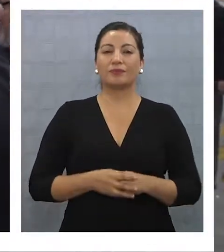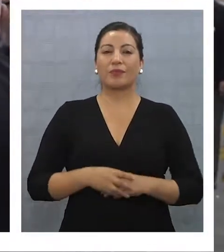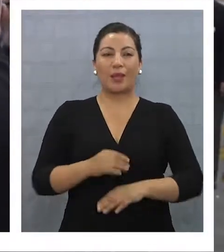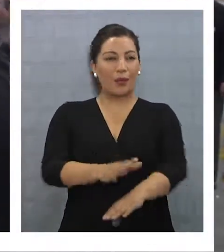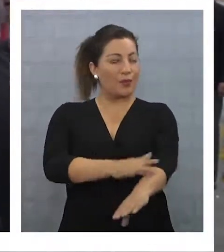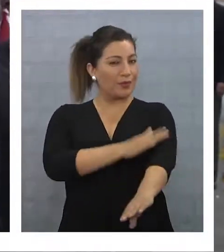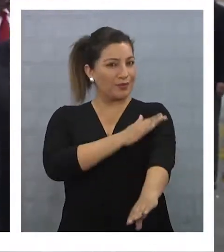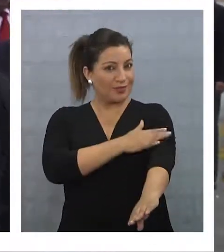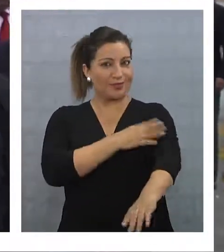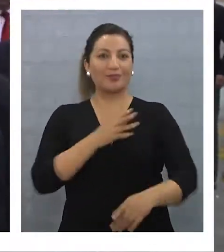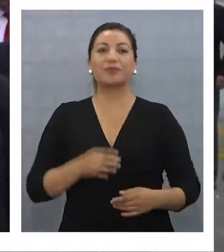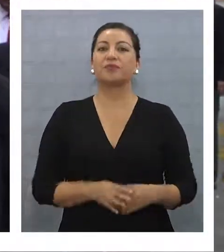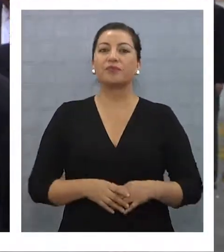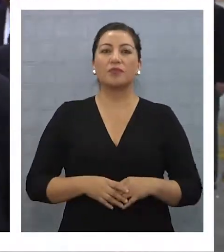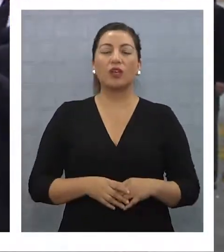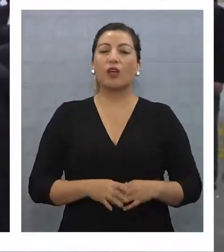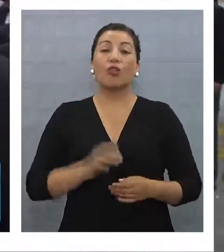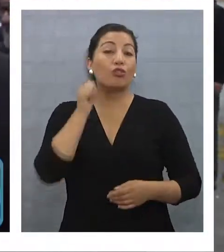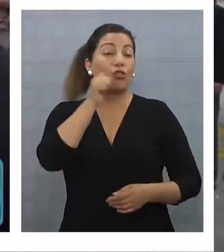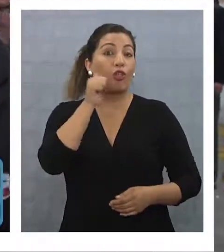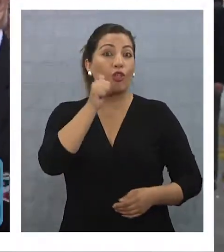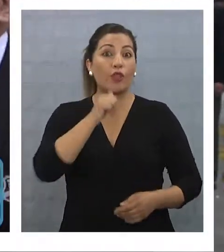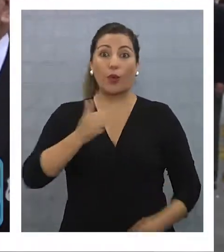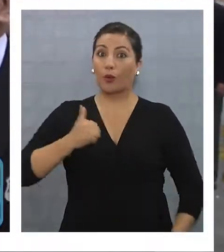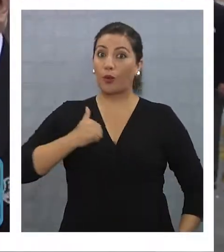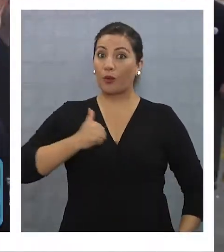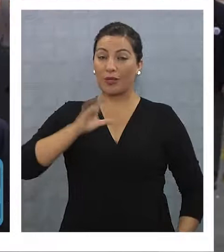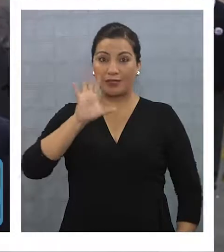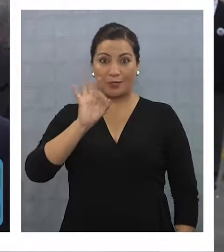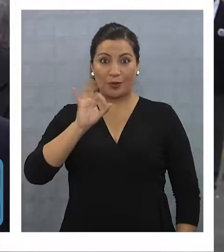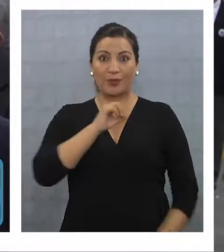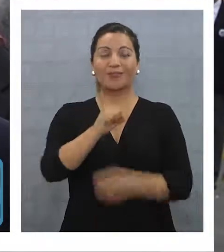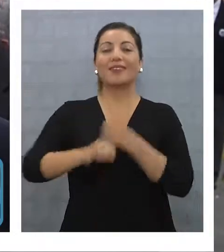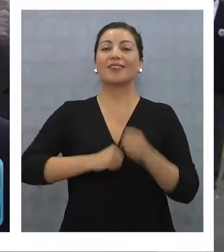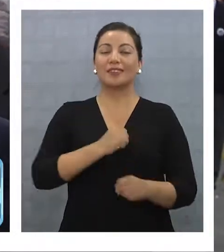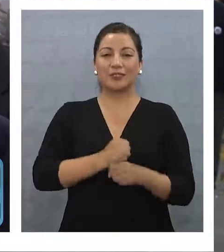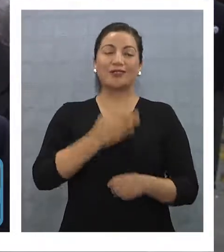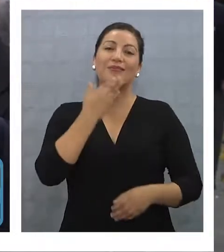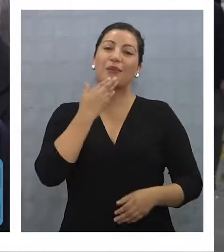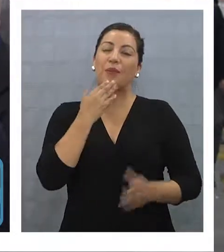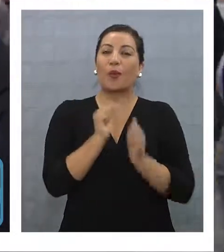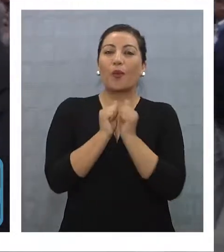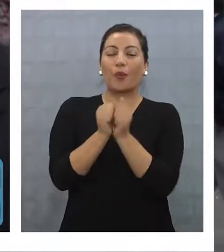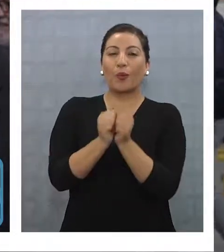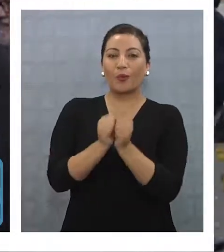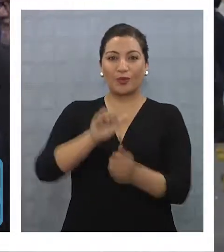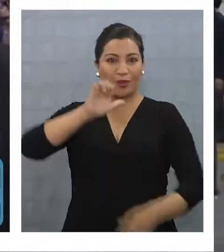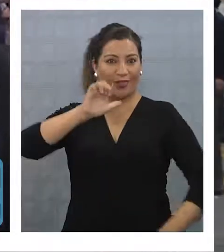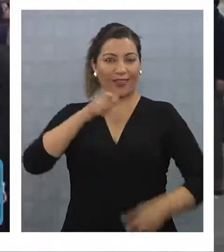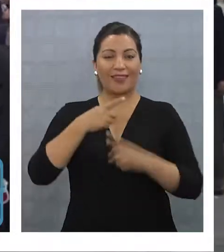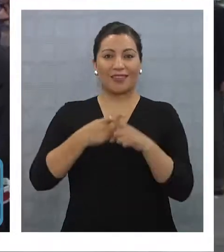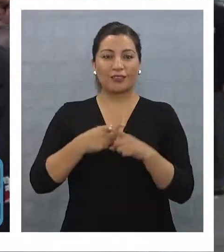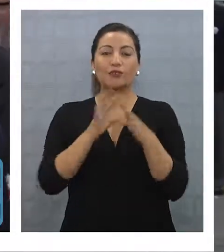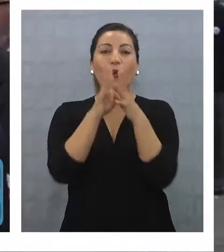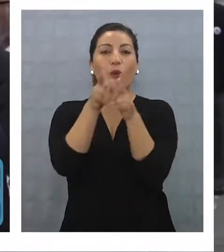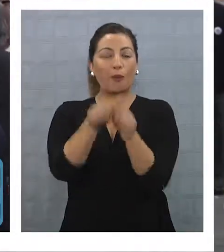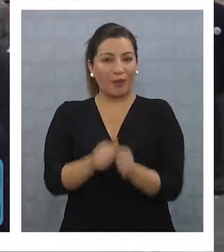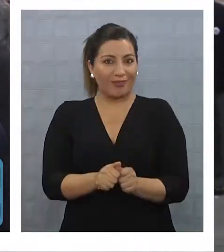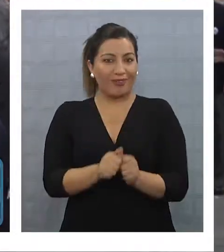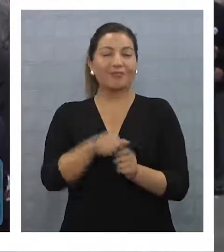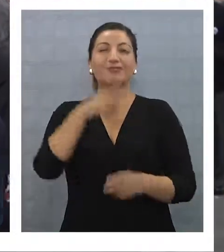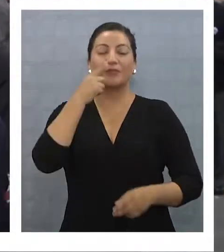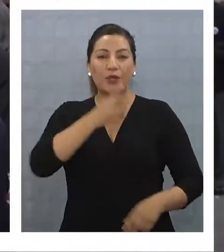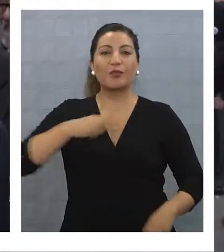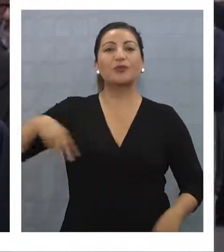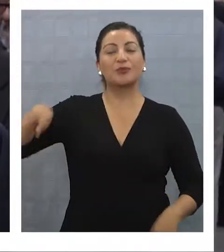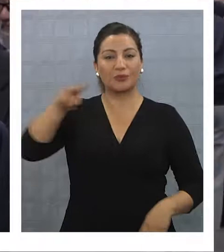emocionante, digamos, no todos los días se cumplen 50 años, y además en compañía de los ex compañeros nuestros,